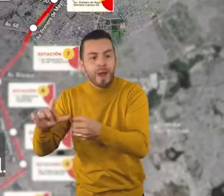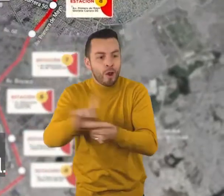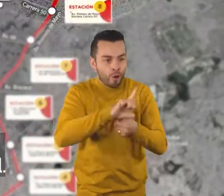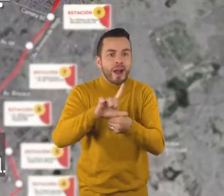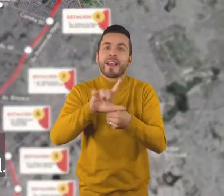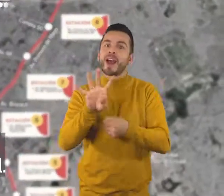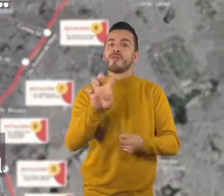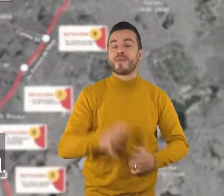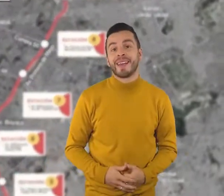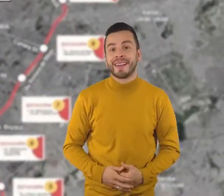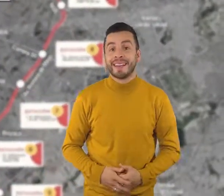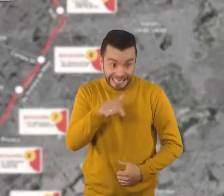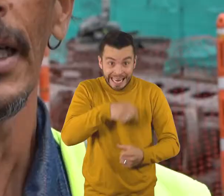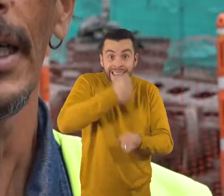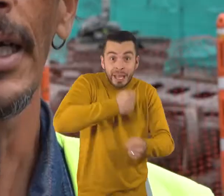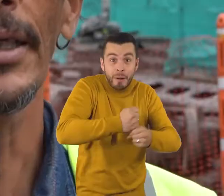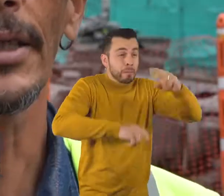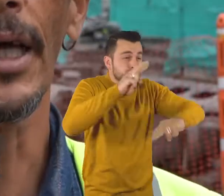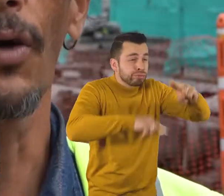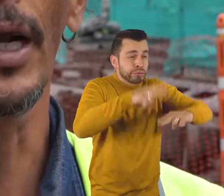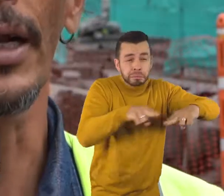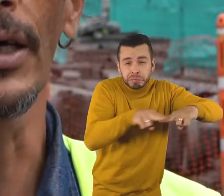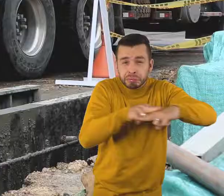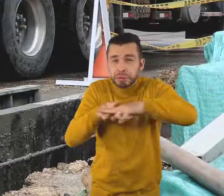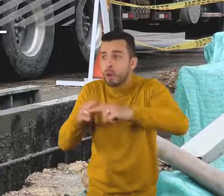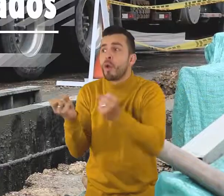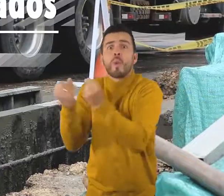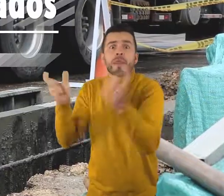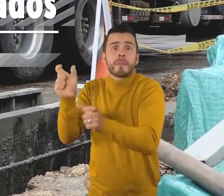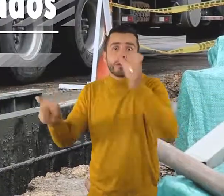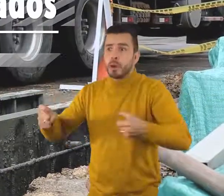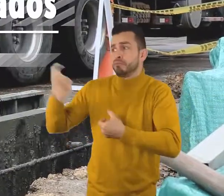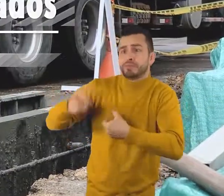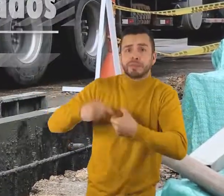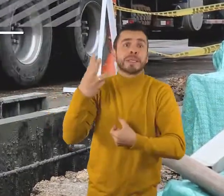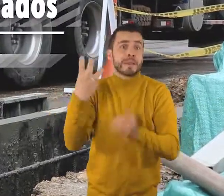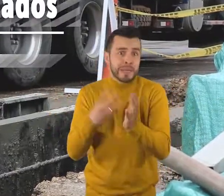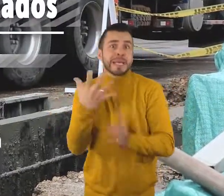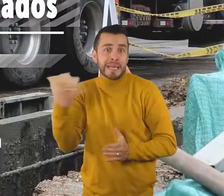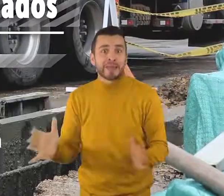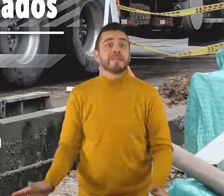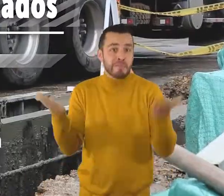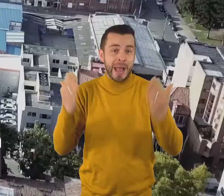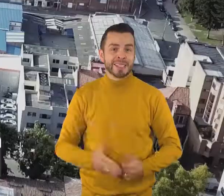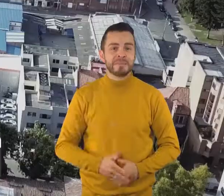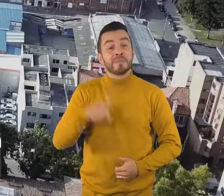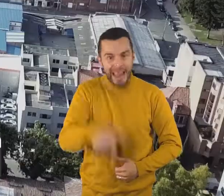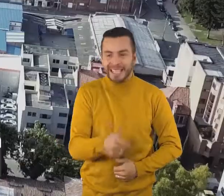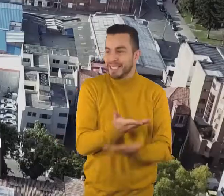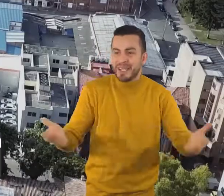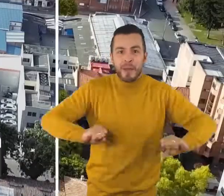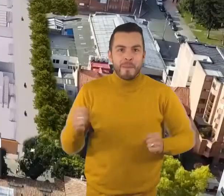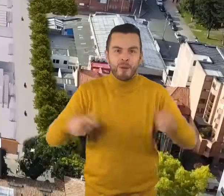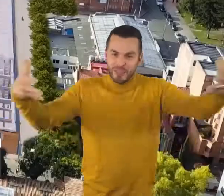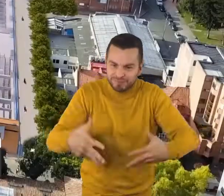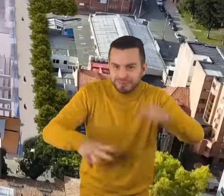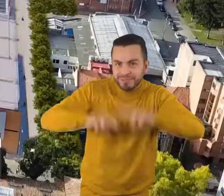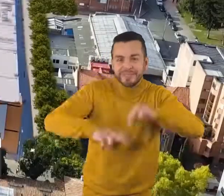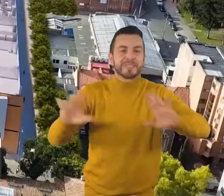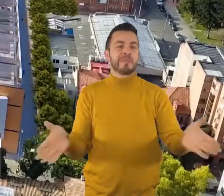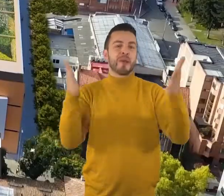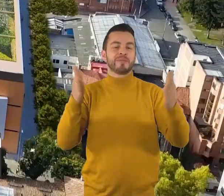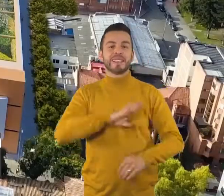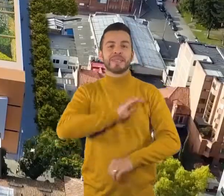nueve localidades de la capital. Gracias a esta obra, alrededor de 3.500 personas tenemos empleo. Esta es la